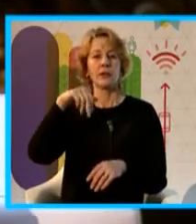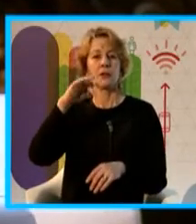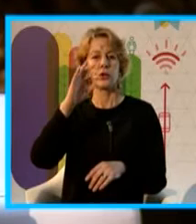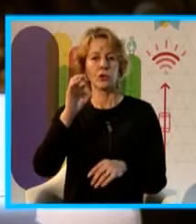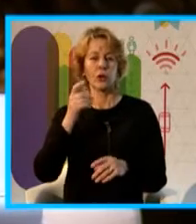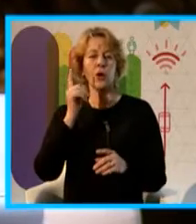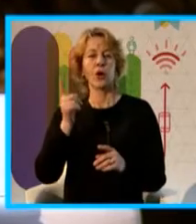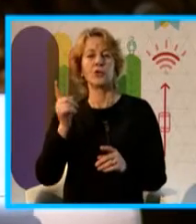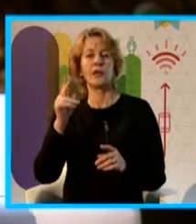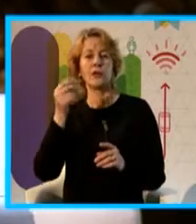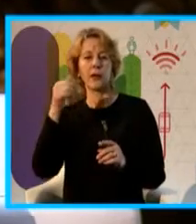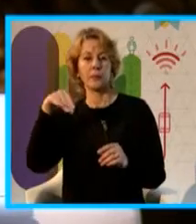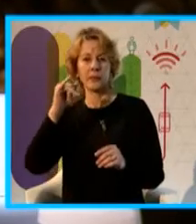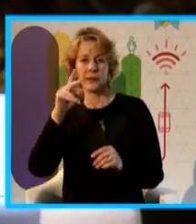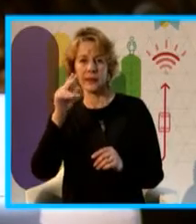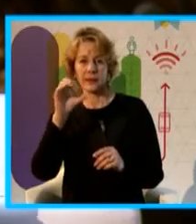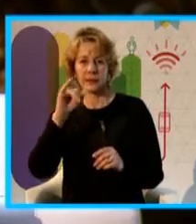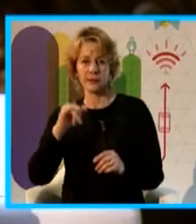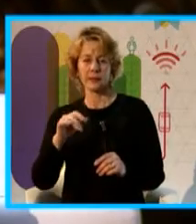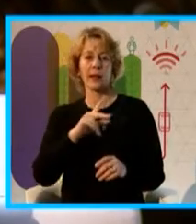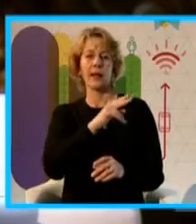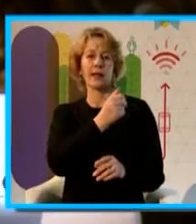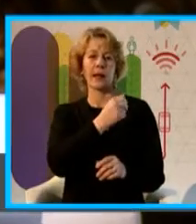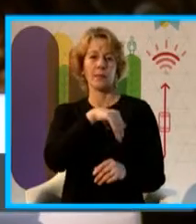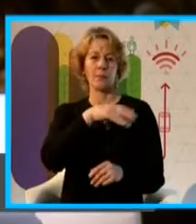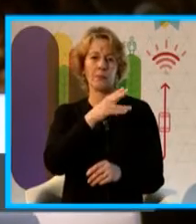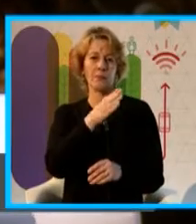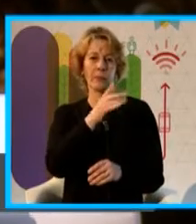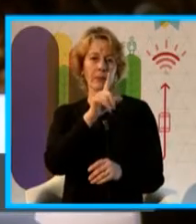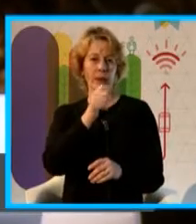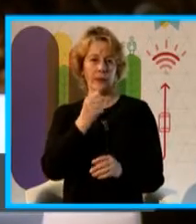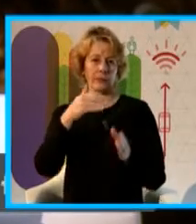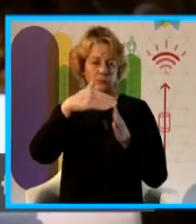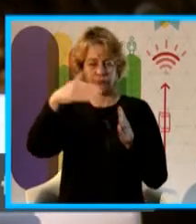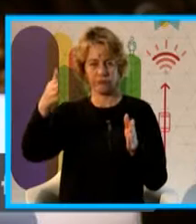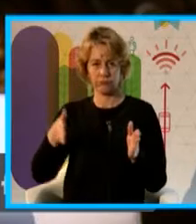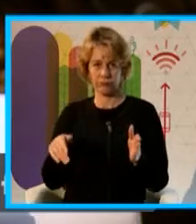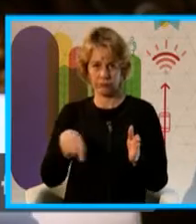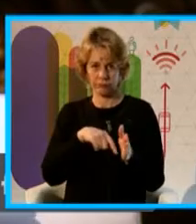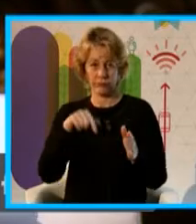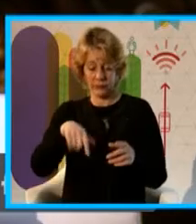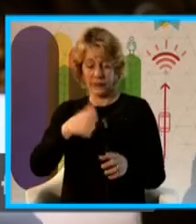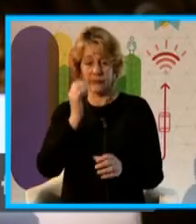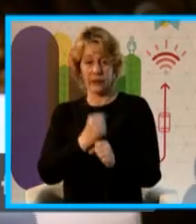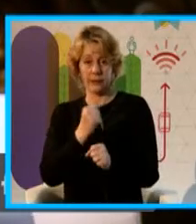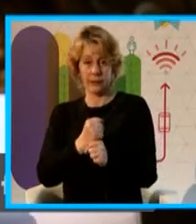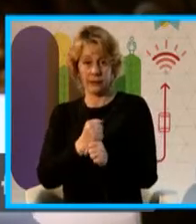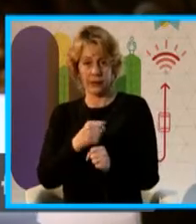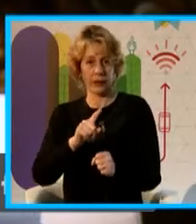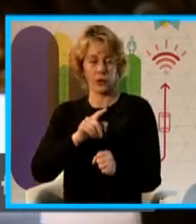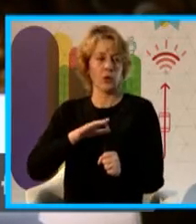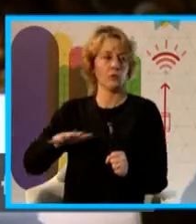Gonzalo Ramírez, Pablo de María y la Rambla. Ese es el tramo que nosotros vamos a trabajar. No vamos a trabajar